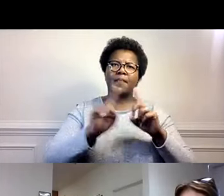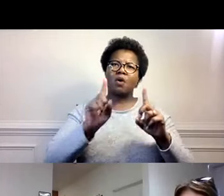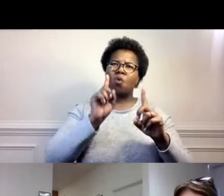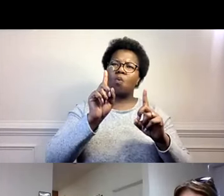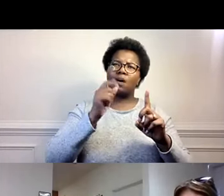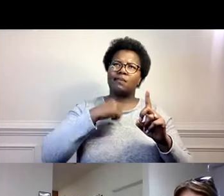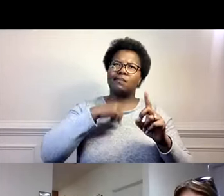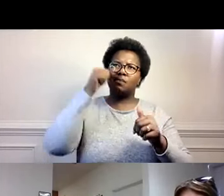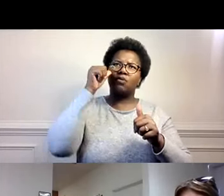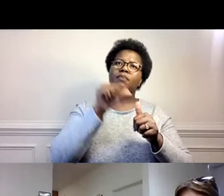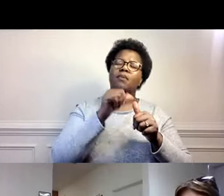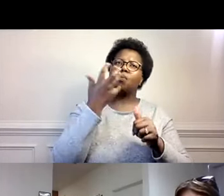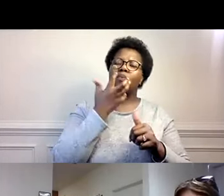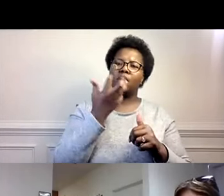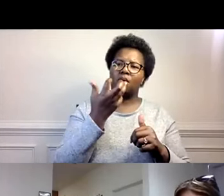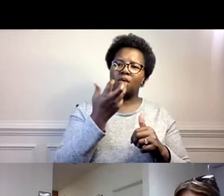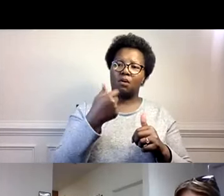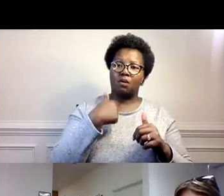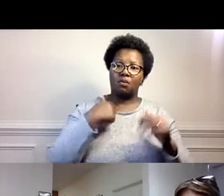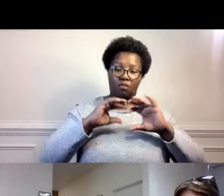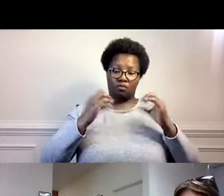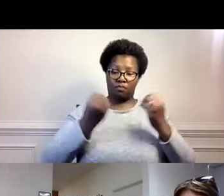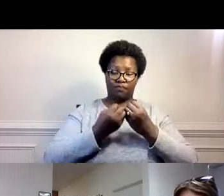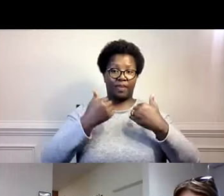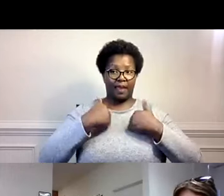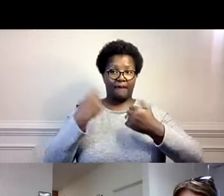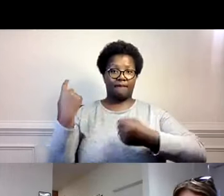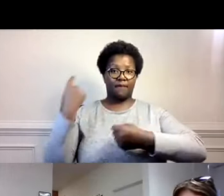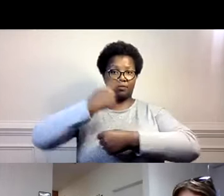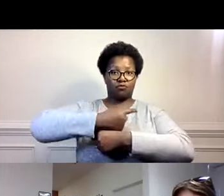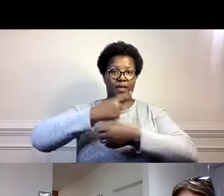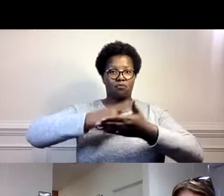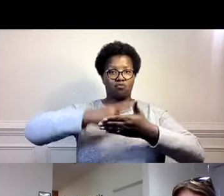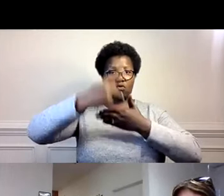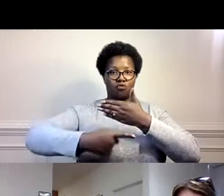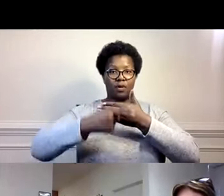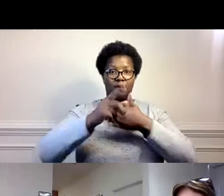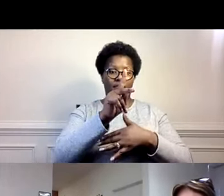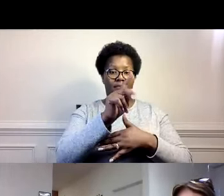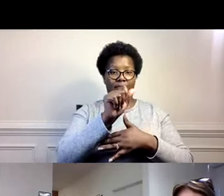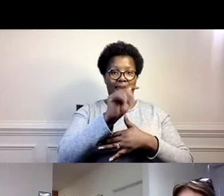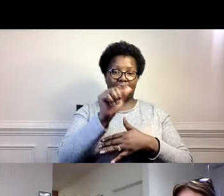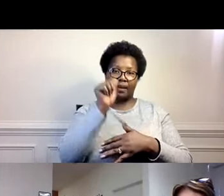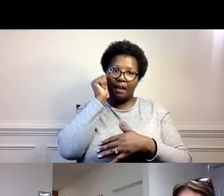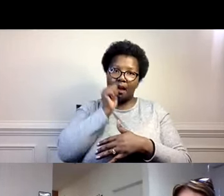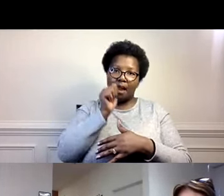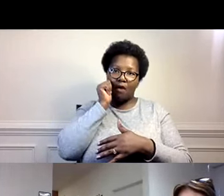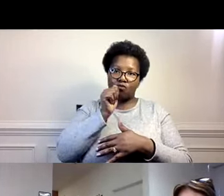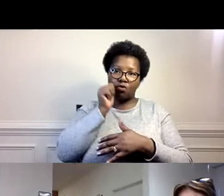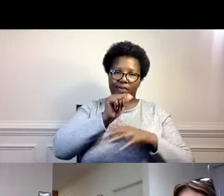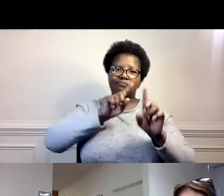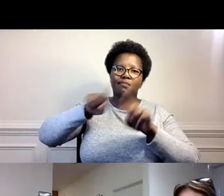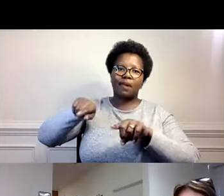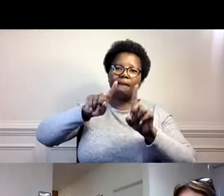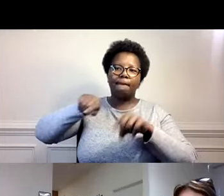que viene a mente es que nuestra organización tenía un programa diurno, la cual Kate participaba todos